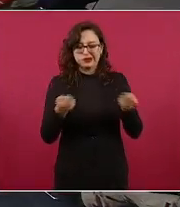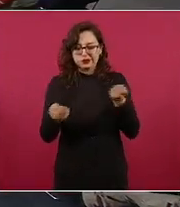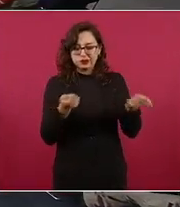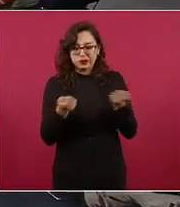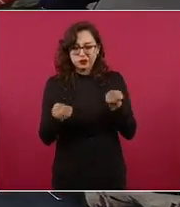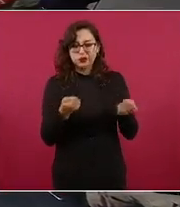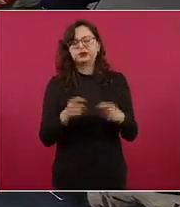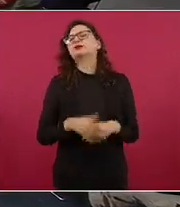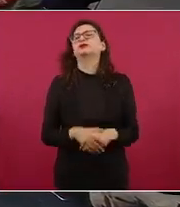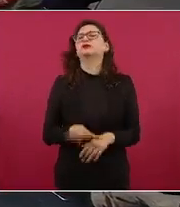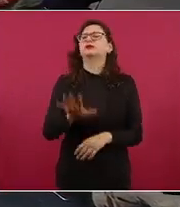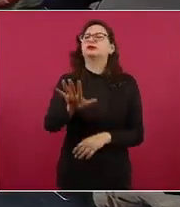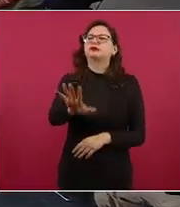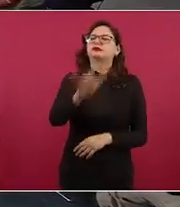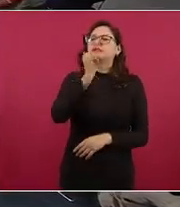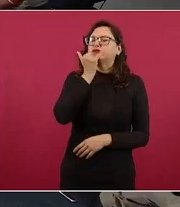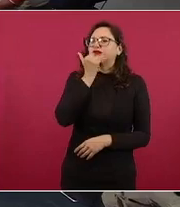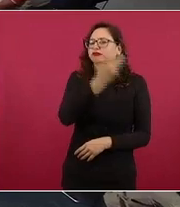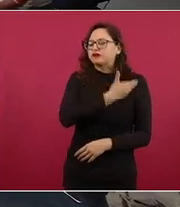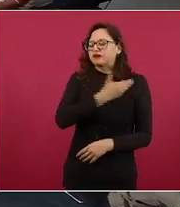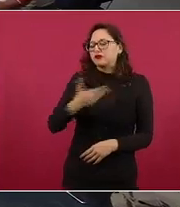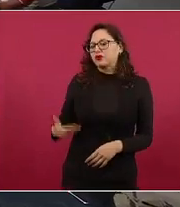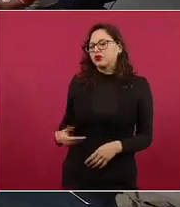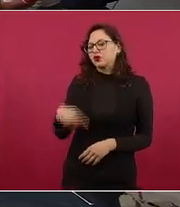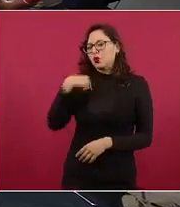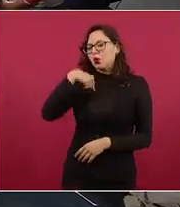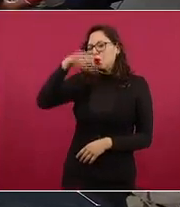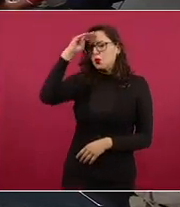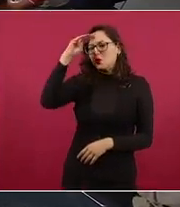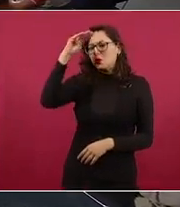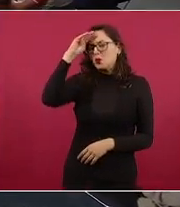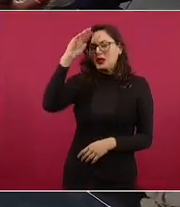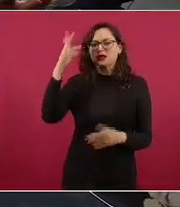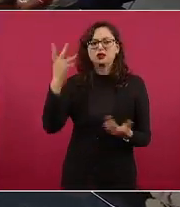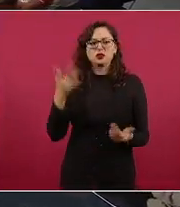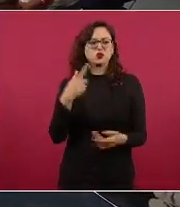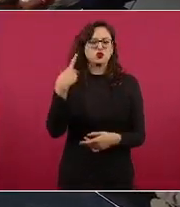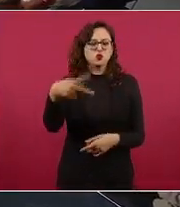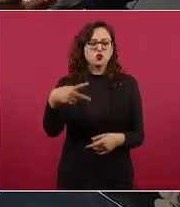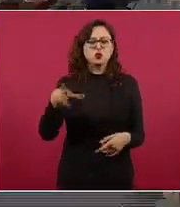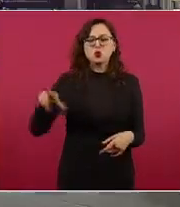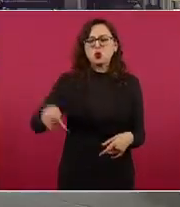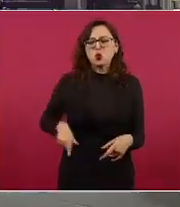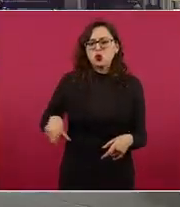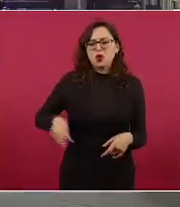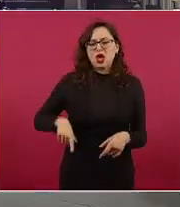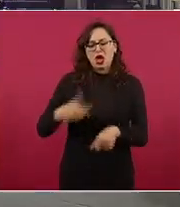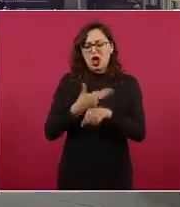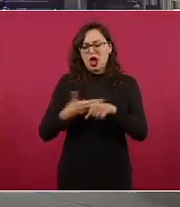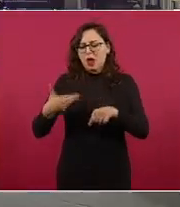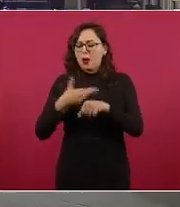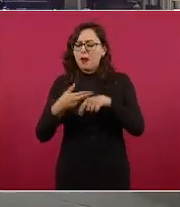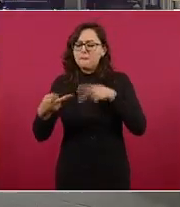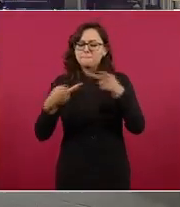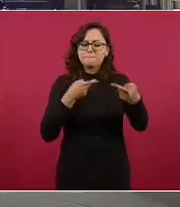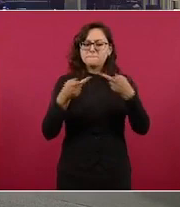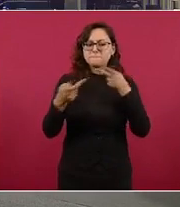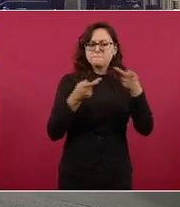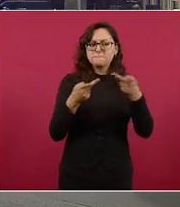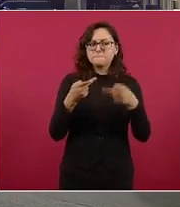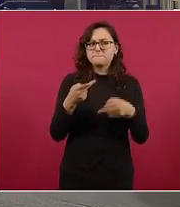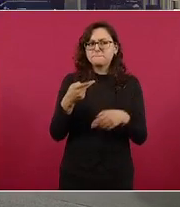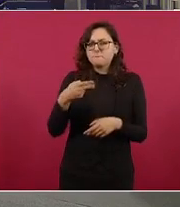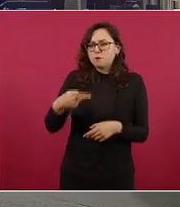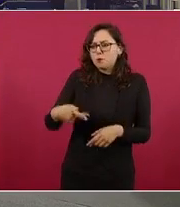el gobierno está diseñando esta estrategia para ser autosuficiente y